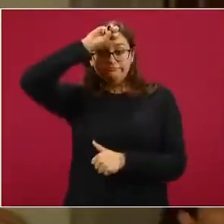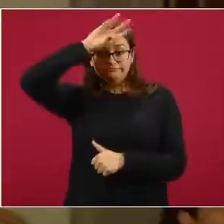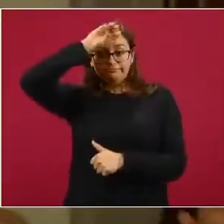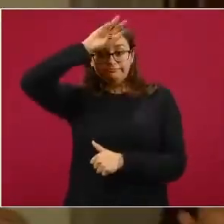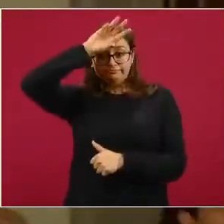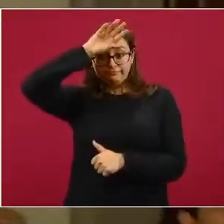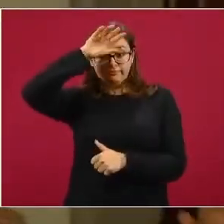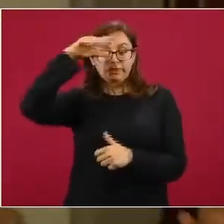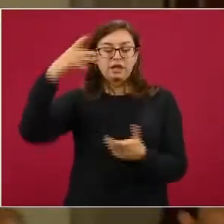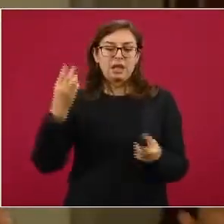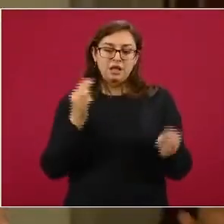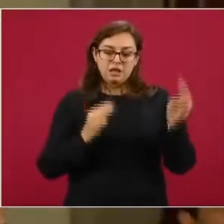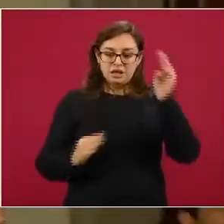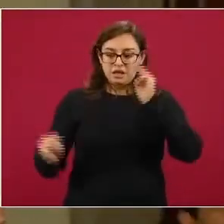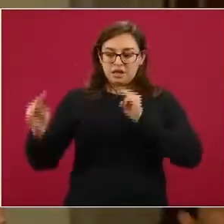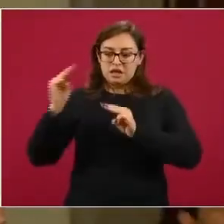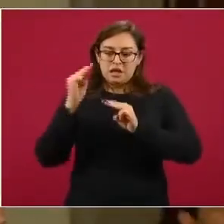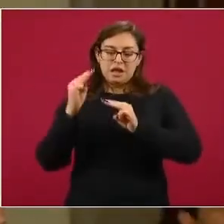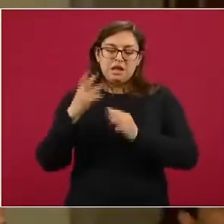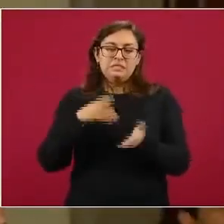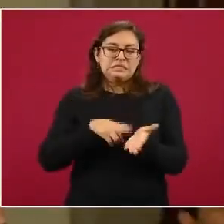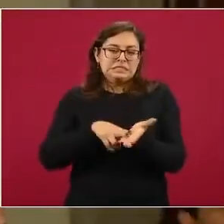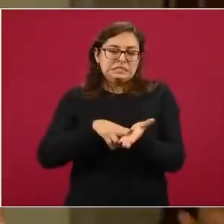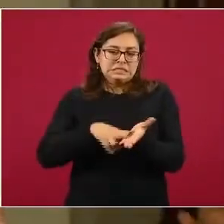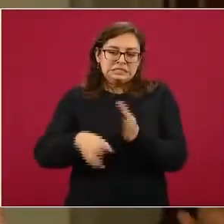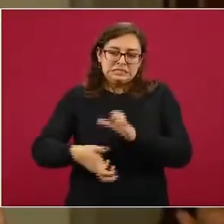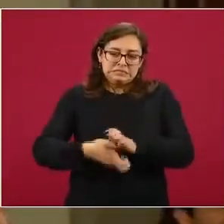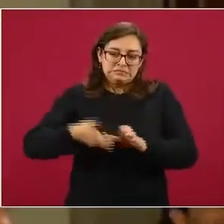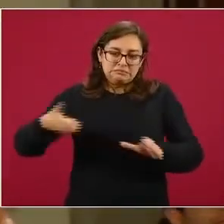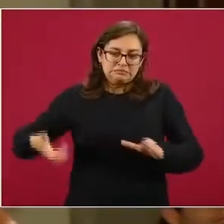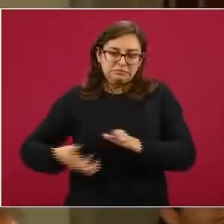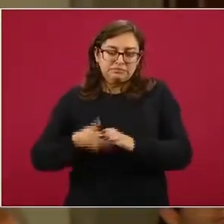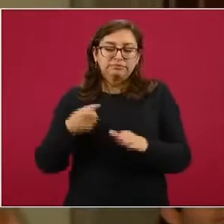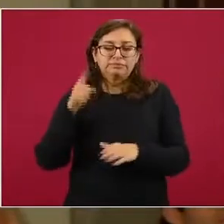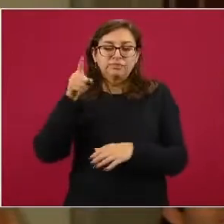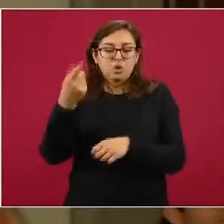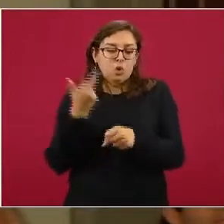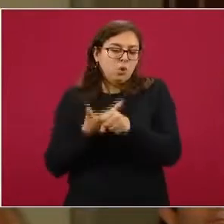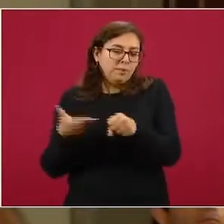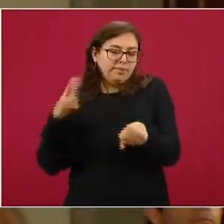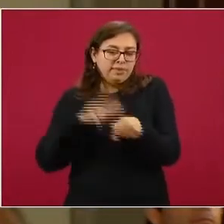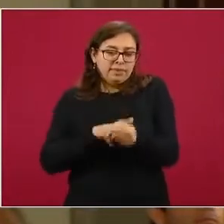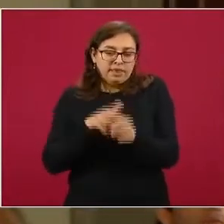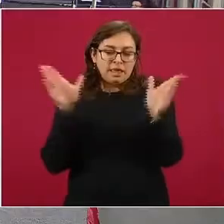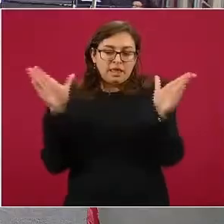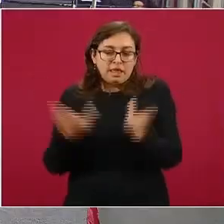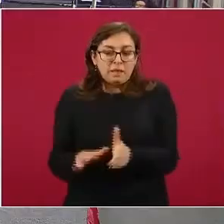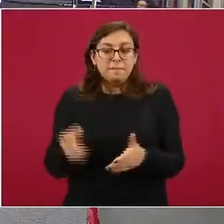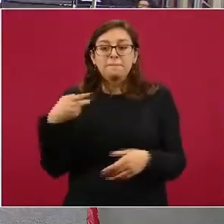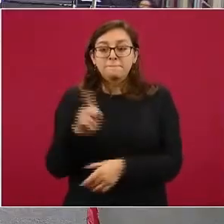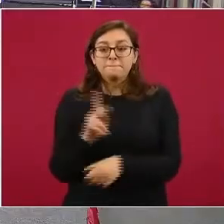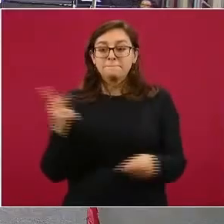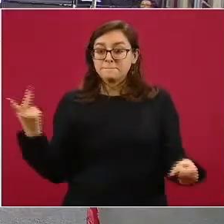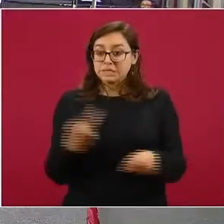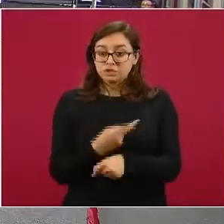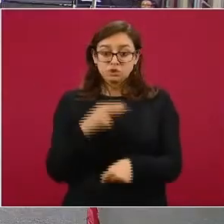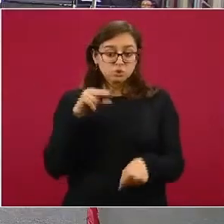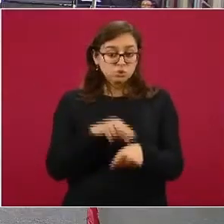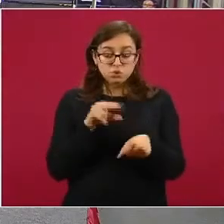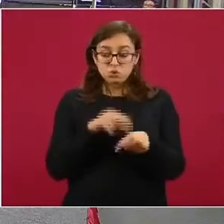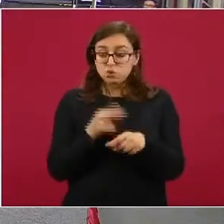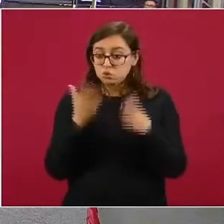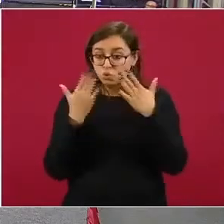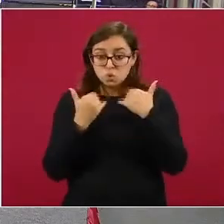extraen carbón antracítico ahí y ellos pusieron una clínica. El problema que ellos tienen es que no tienen personal médico y no